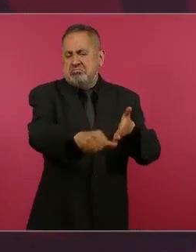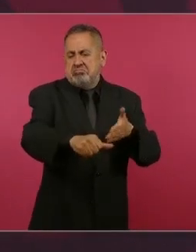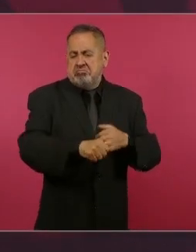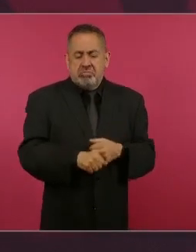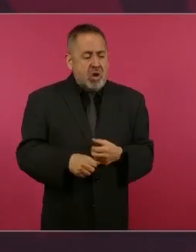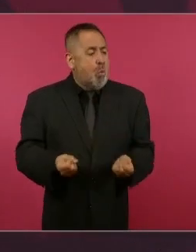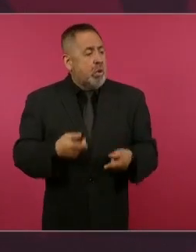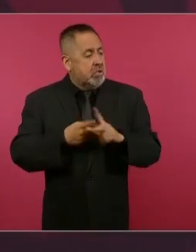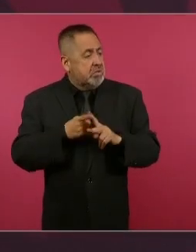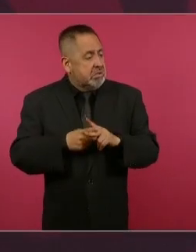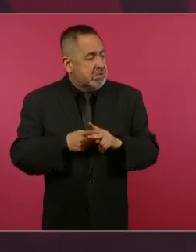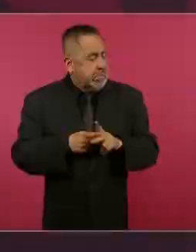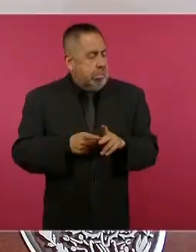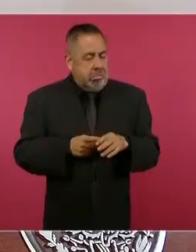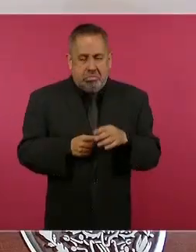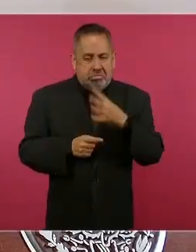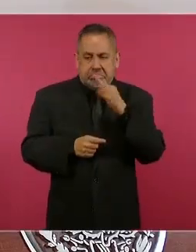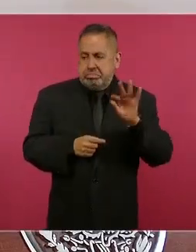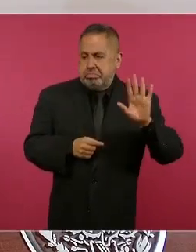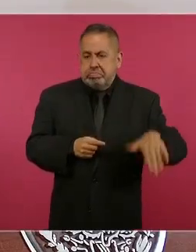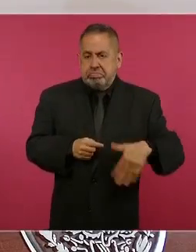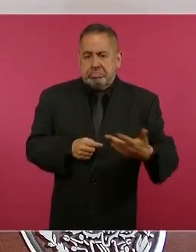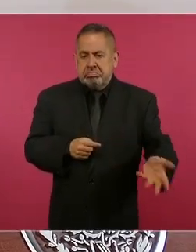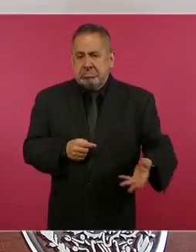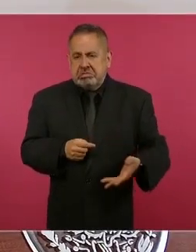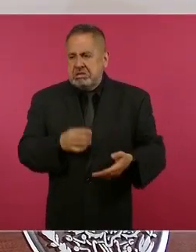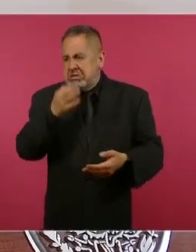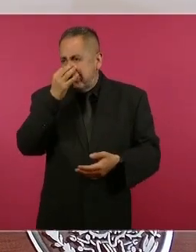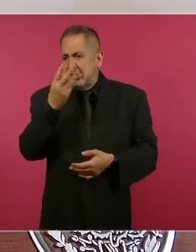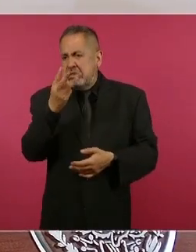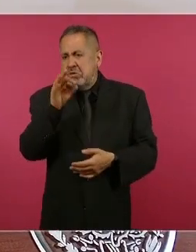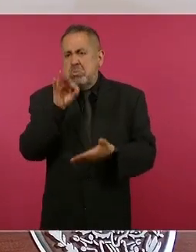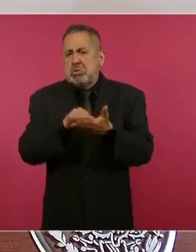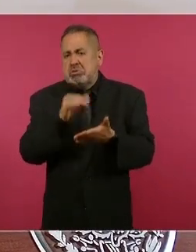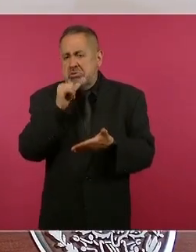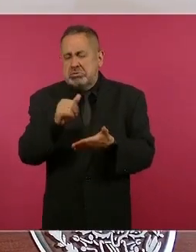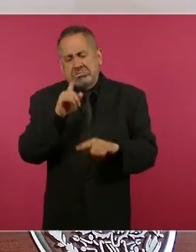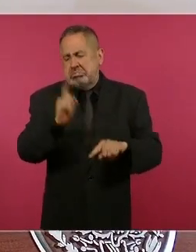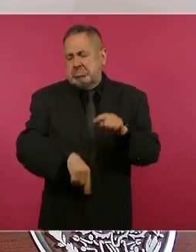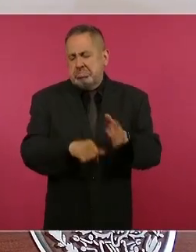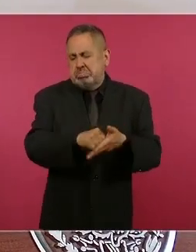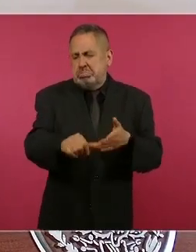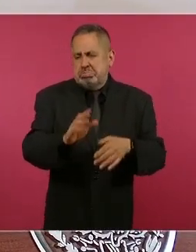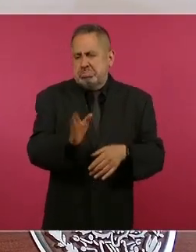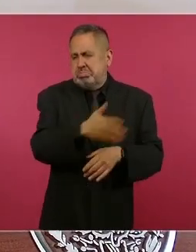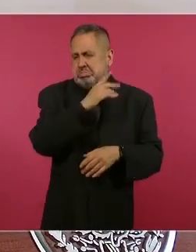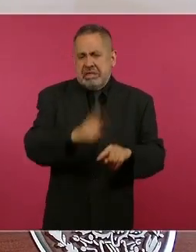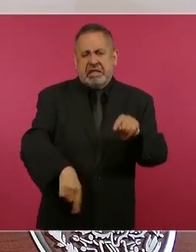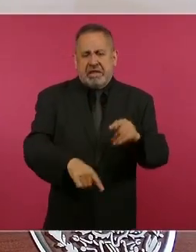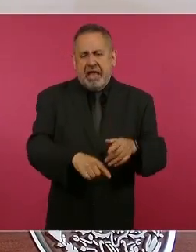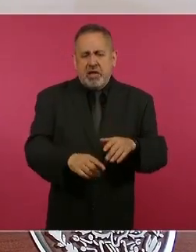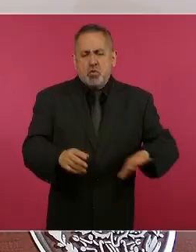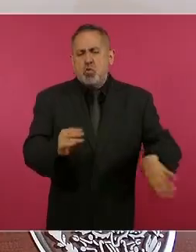porque no sacó ni tres puntos, ni tres por ciento,